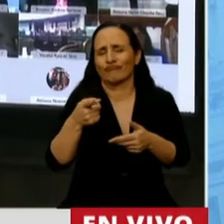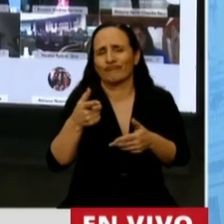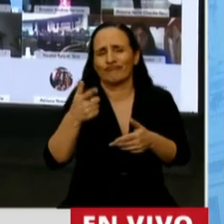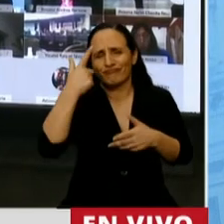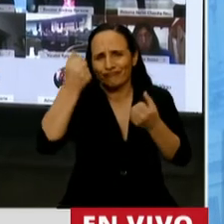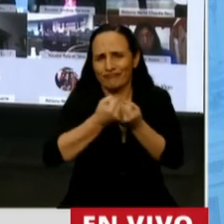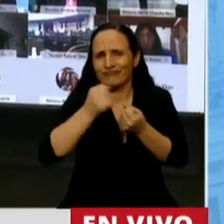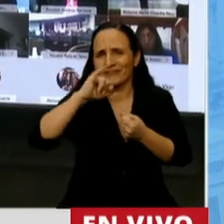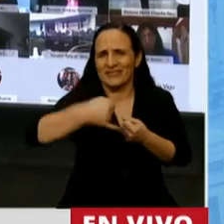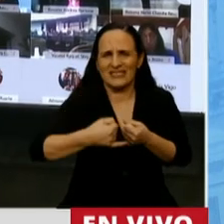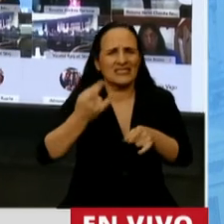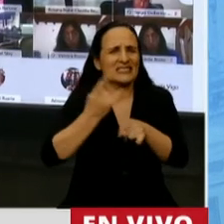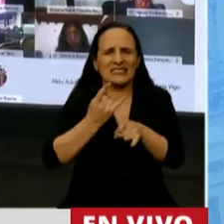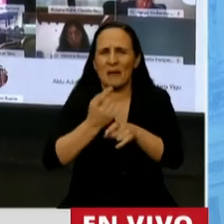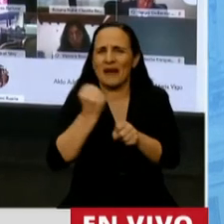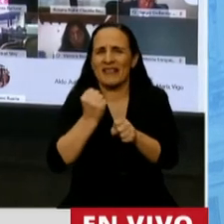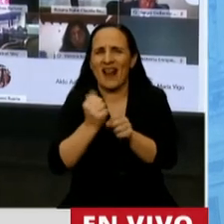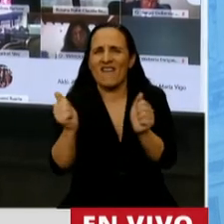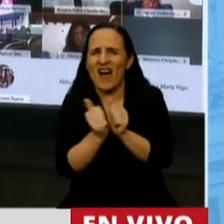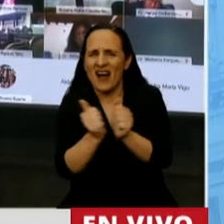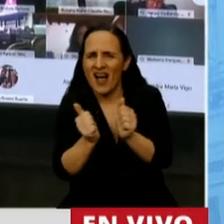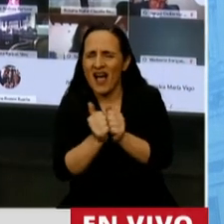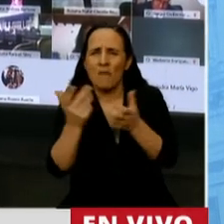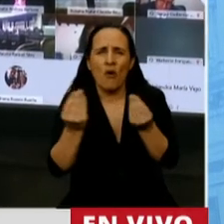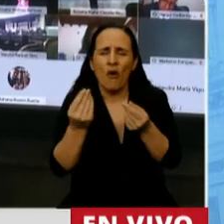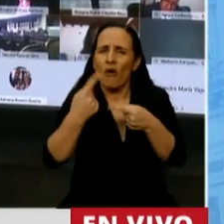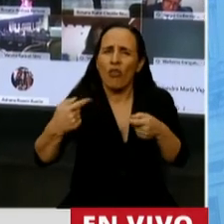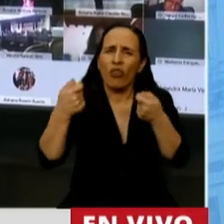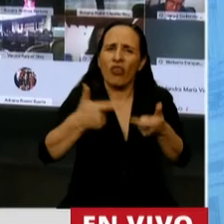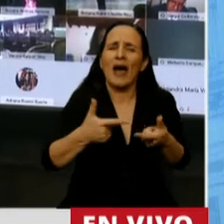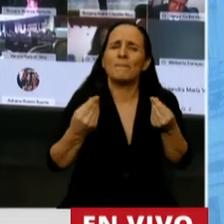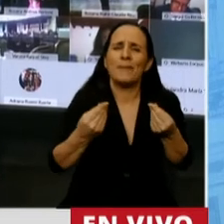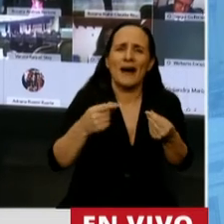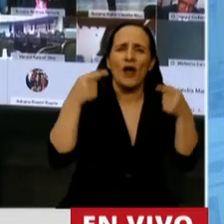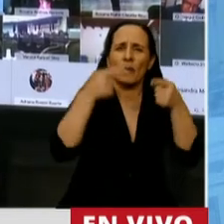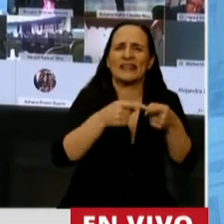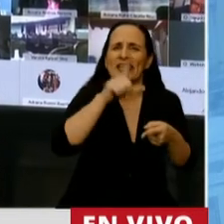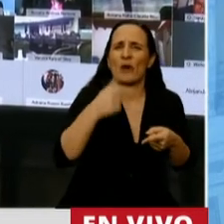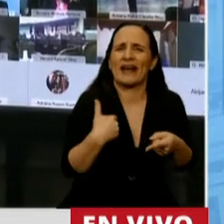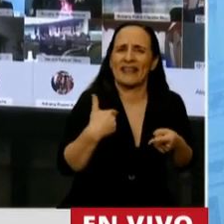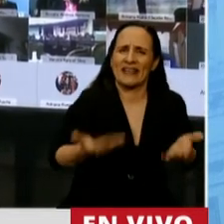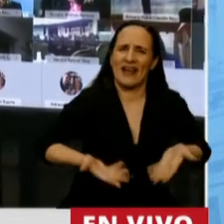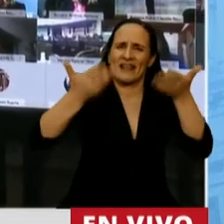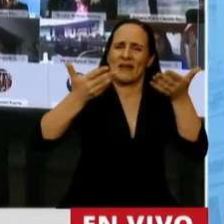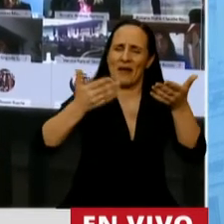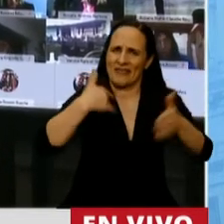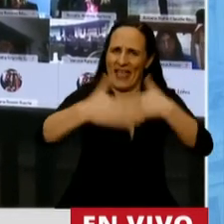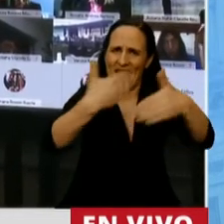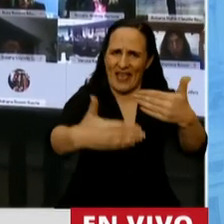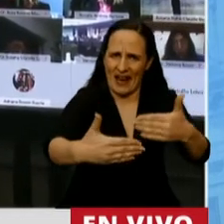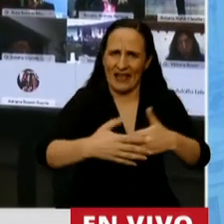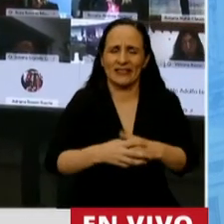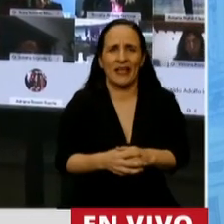adherimos y aportamos lo que necesitamos para que la Argentina se ponga de pie y vaya adelante. Tenemos muchas